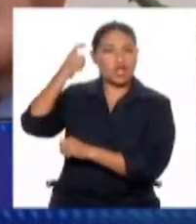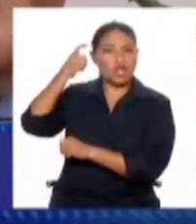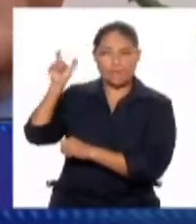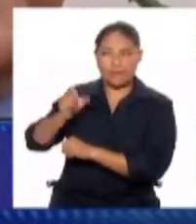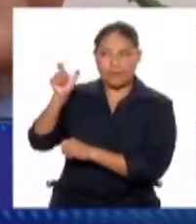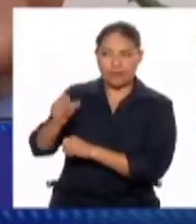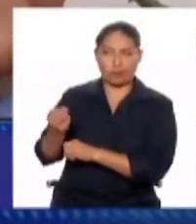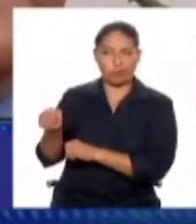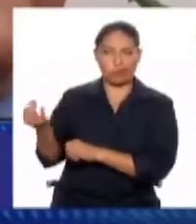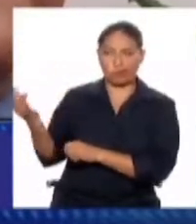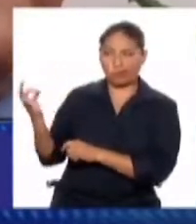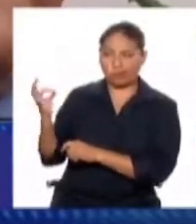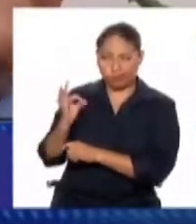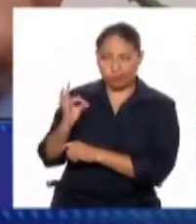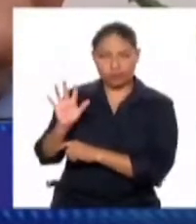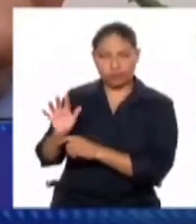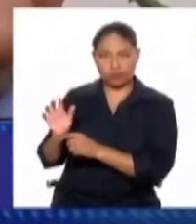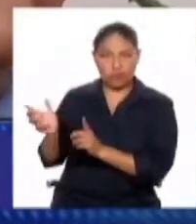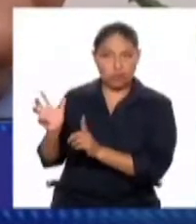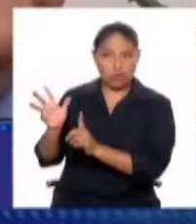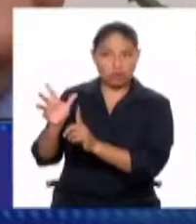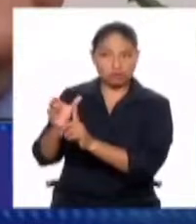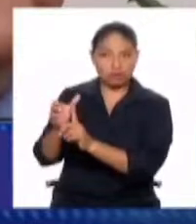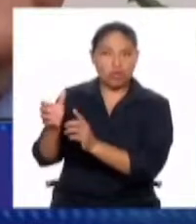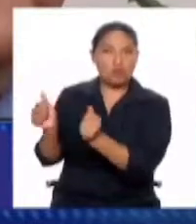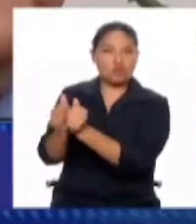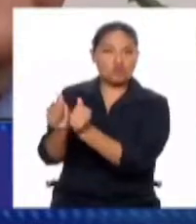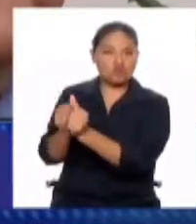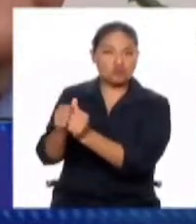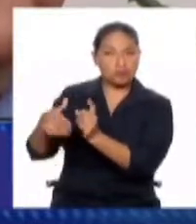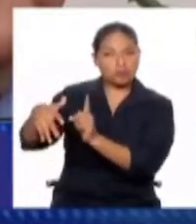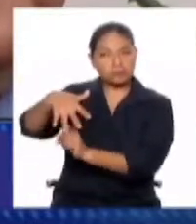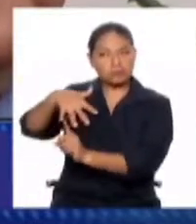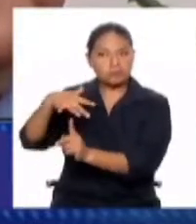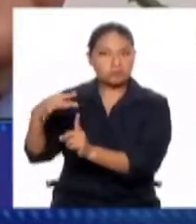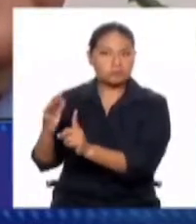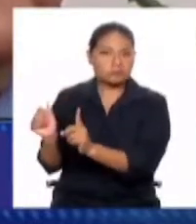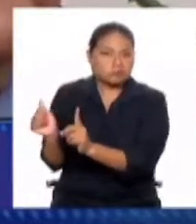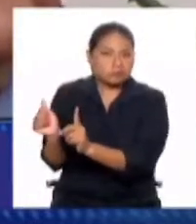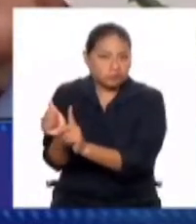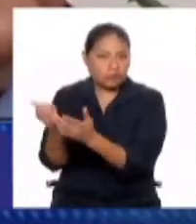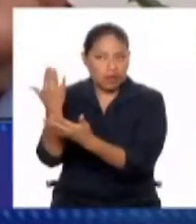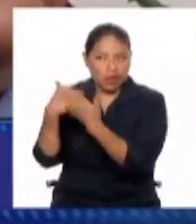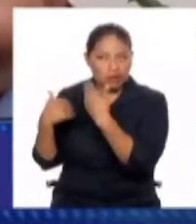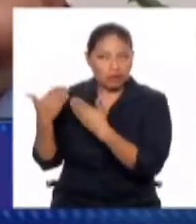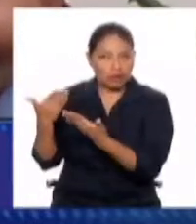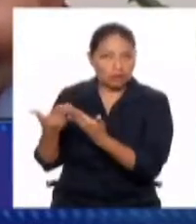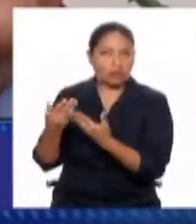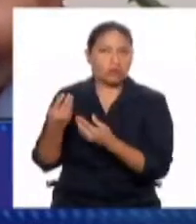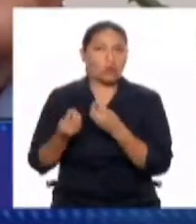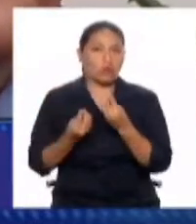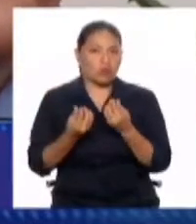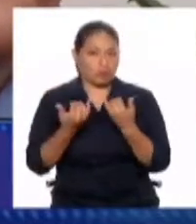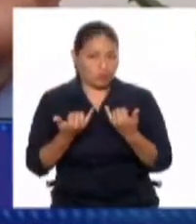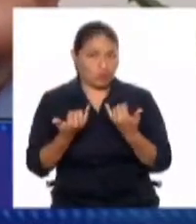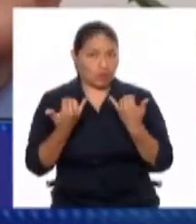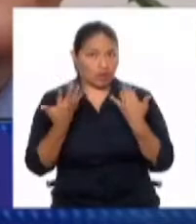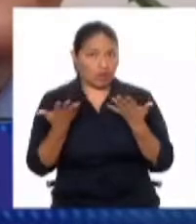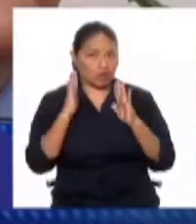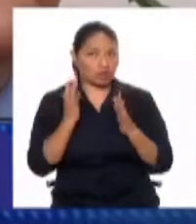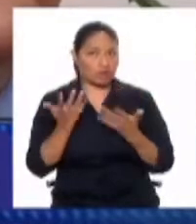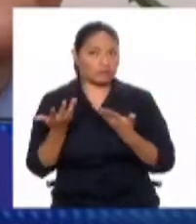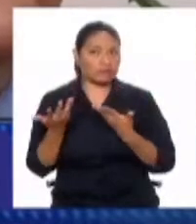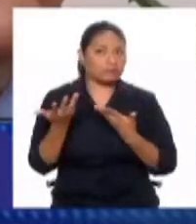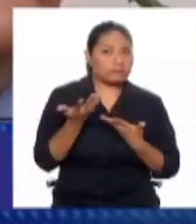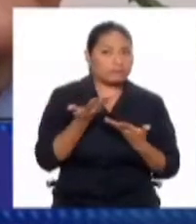a varias personas vinculadas con el expresidente, que fueron funcionarios incluso de su gobierno, que estarían vinculados o que